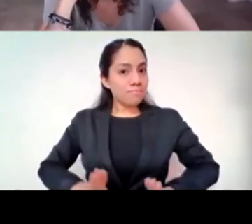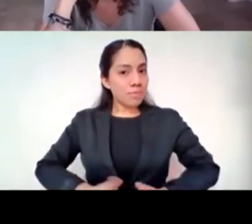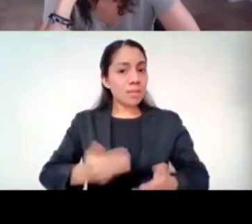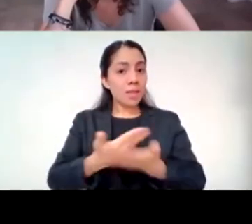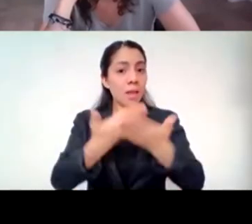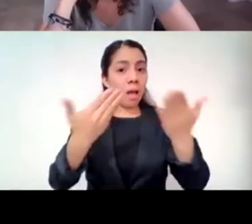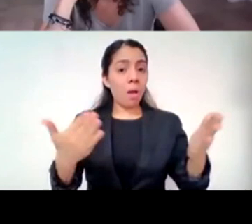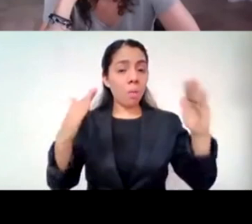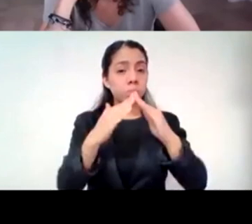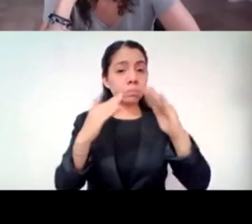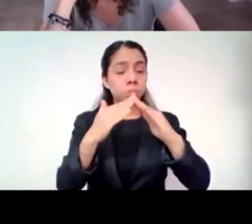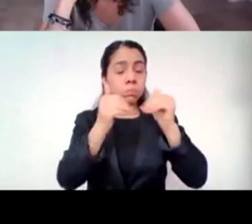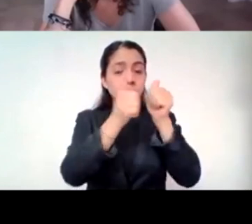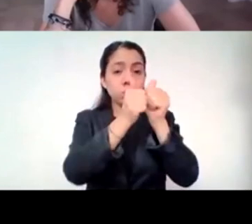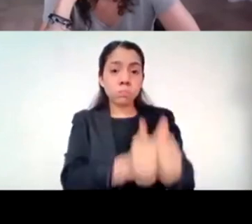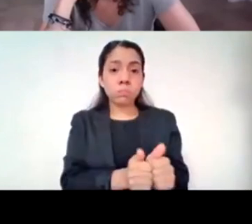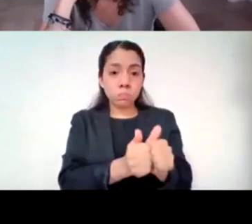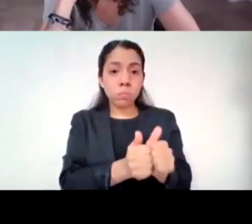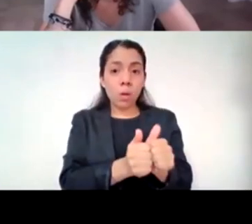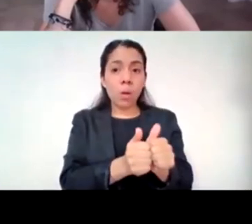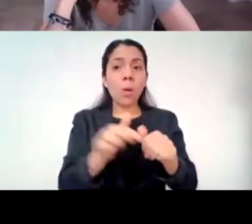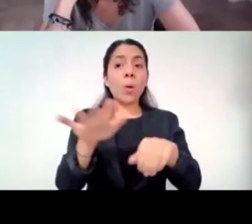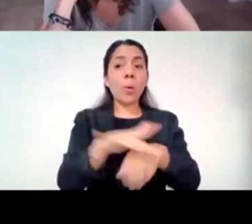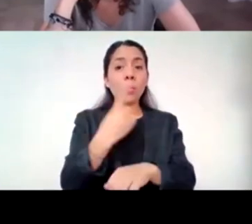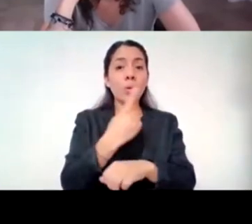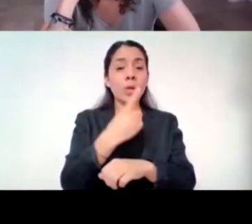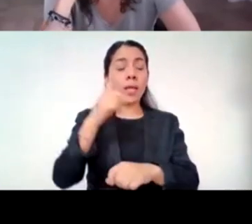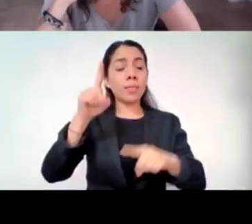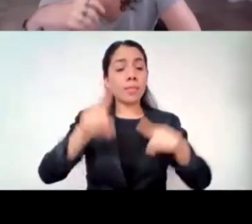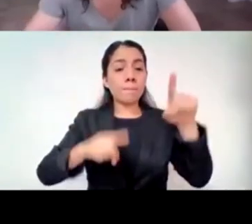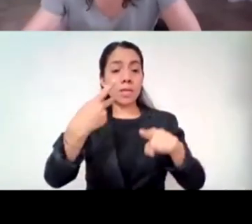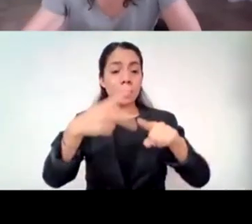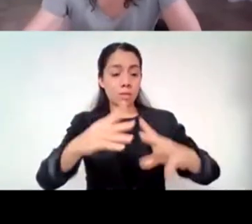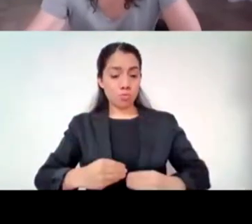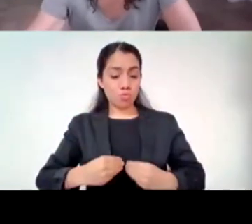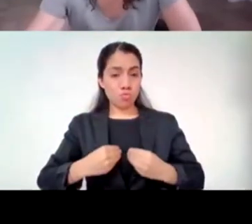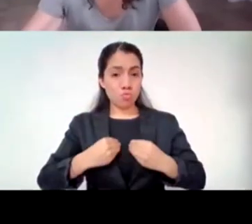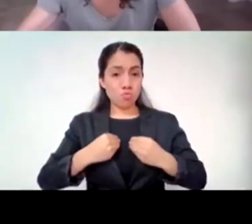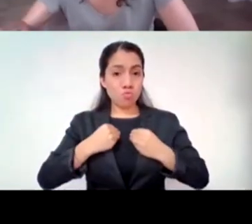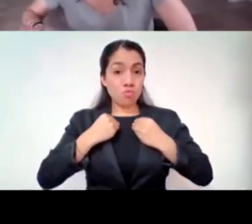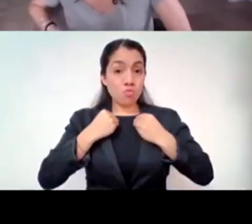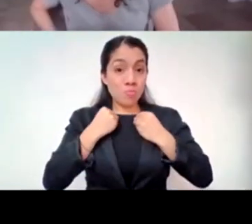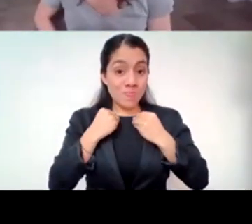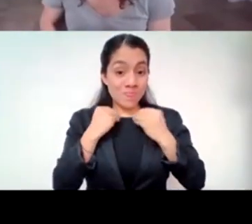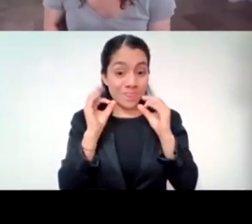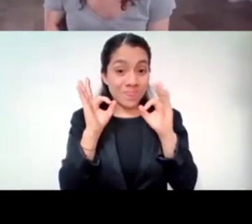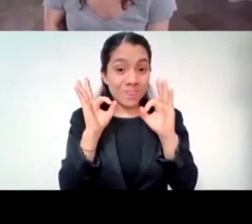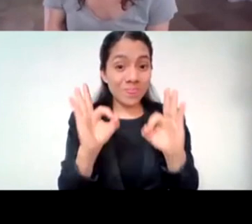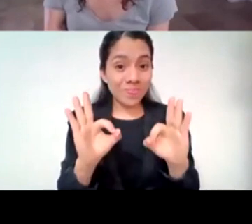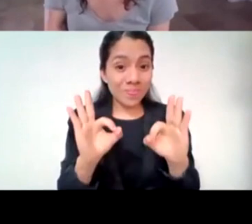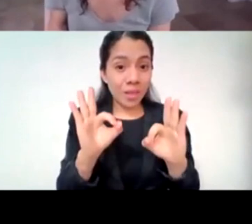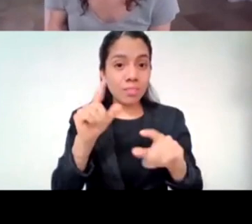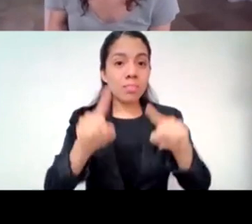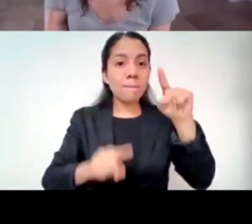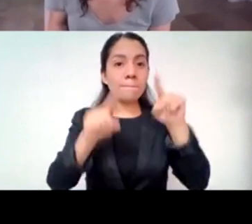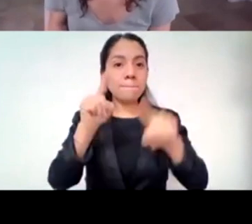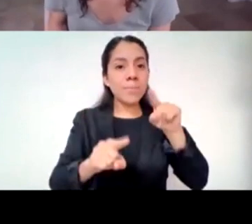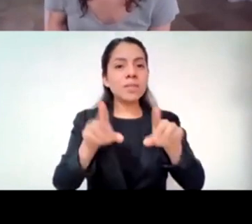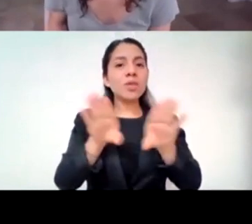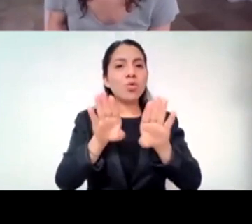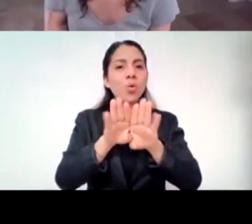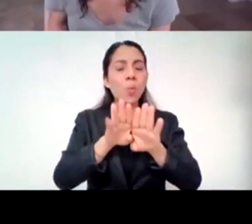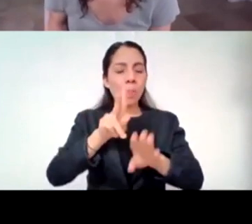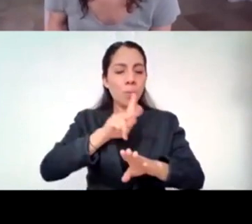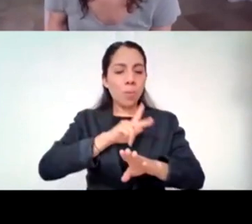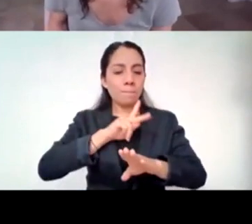tu vida depende de la calidad de tus interpretaciones. Según cómo interpretas lo que te va a pasar, es cómo va a ser tu